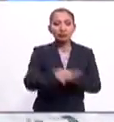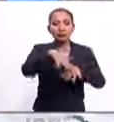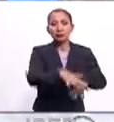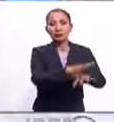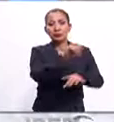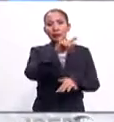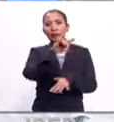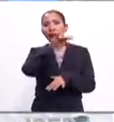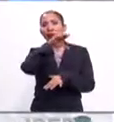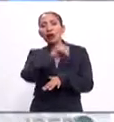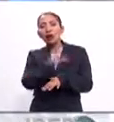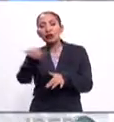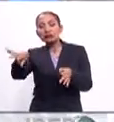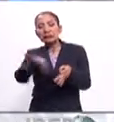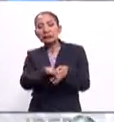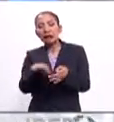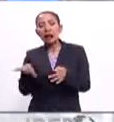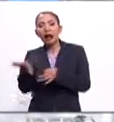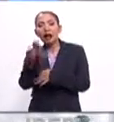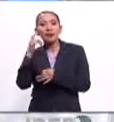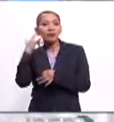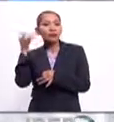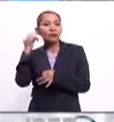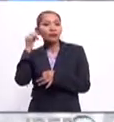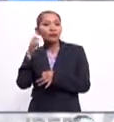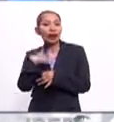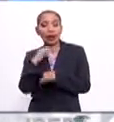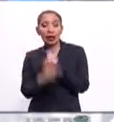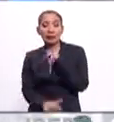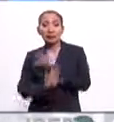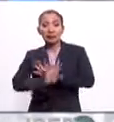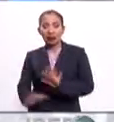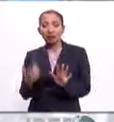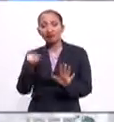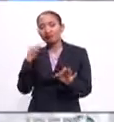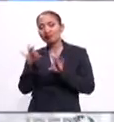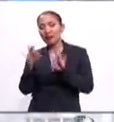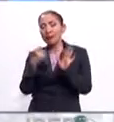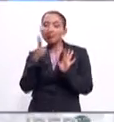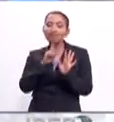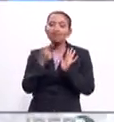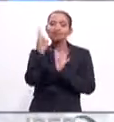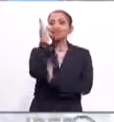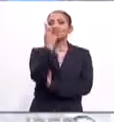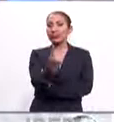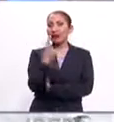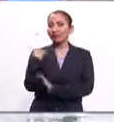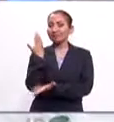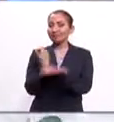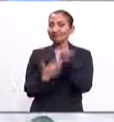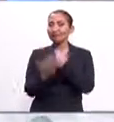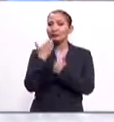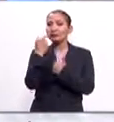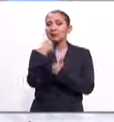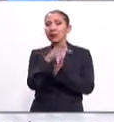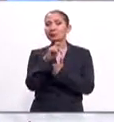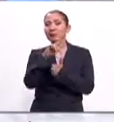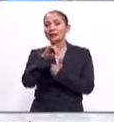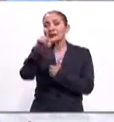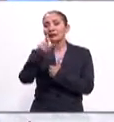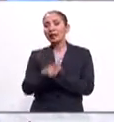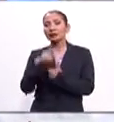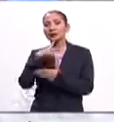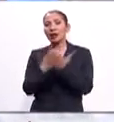en el Océano Atlántico, cerca de la costa de Florida, concluyendo la misión de demostración 1 exitosa para SpaceX